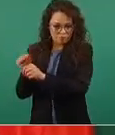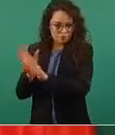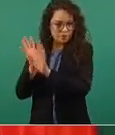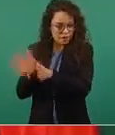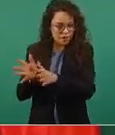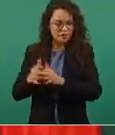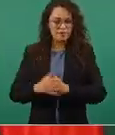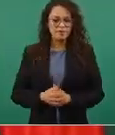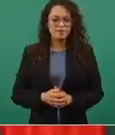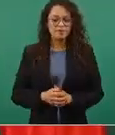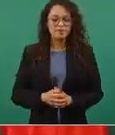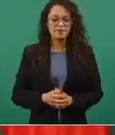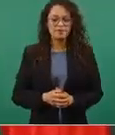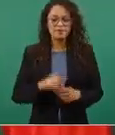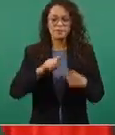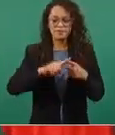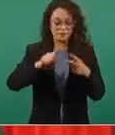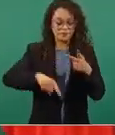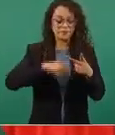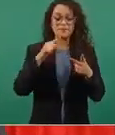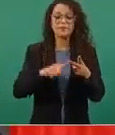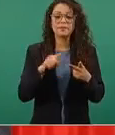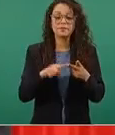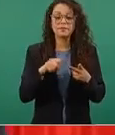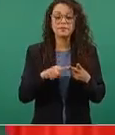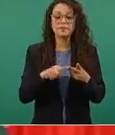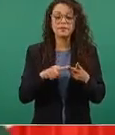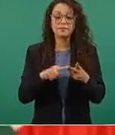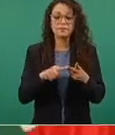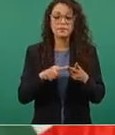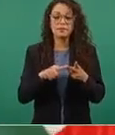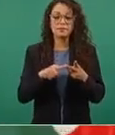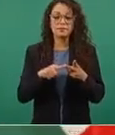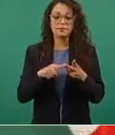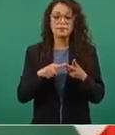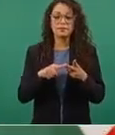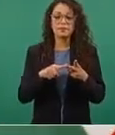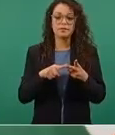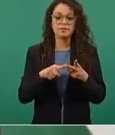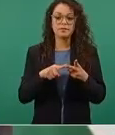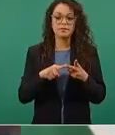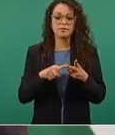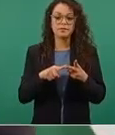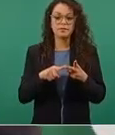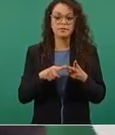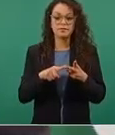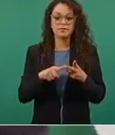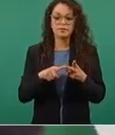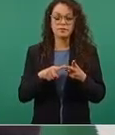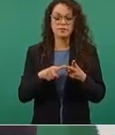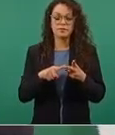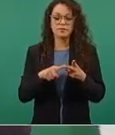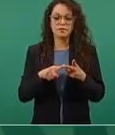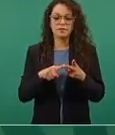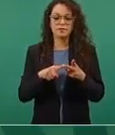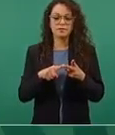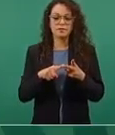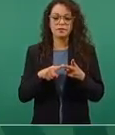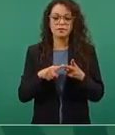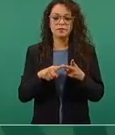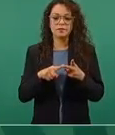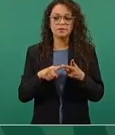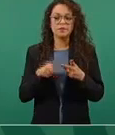resolvimos lo de la planta de